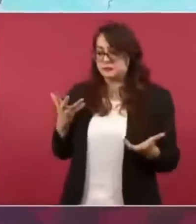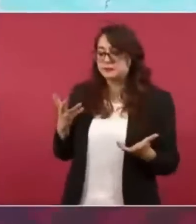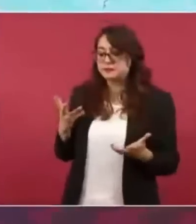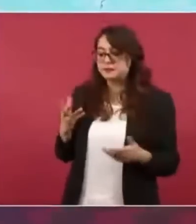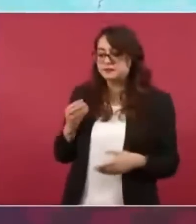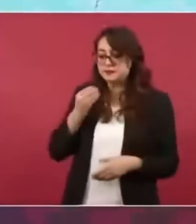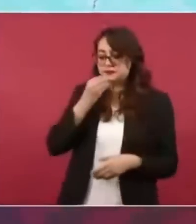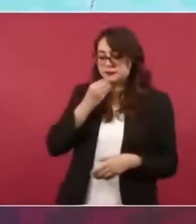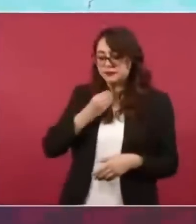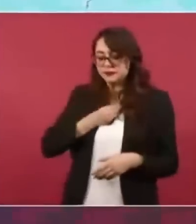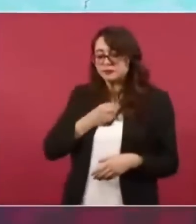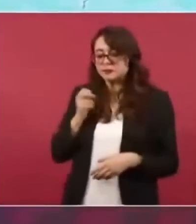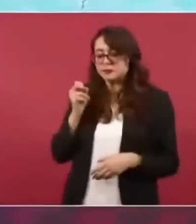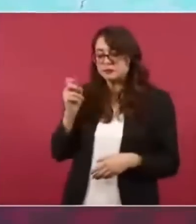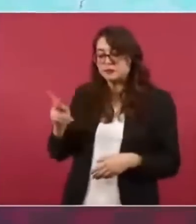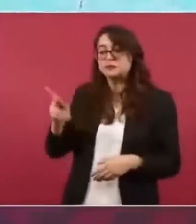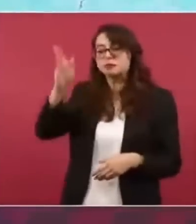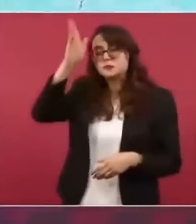acuerdo